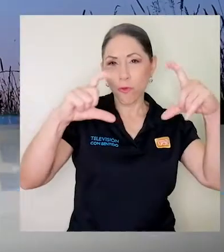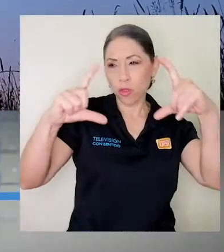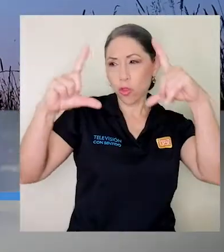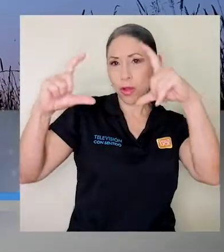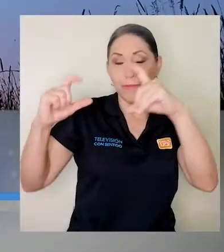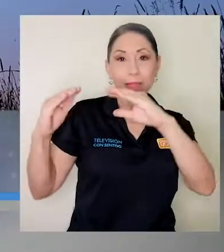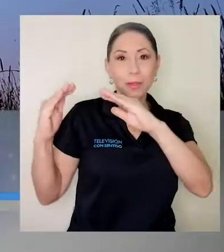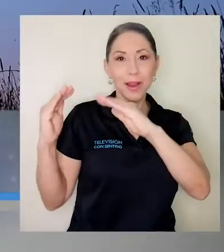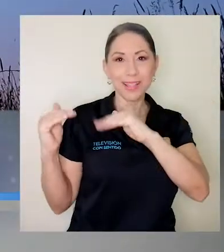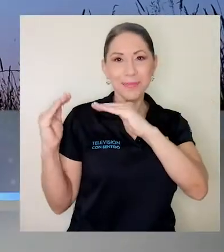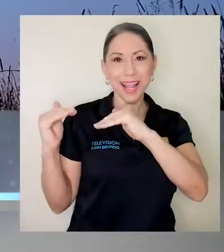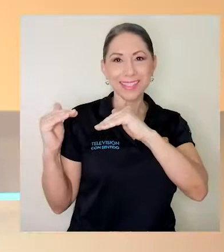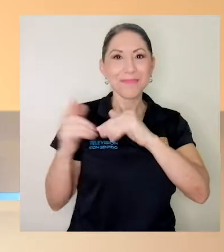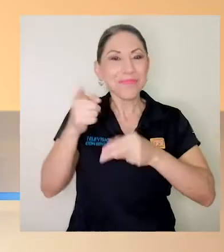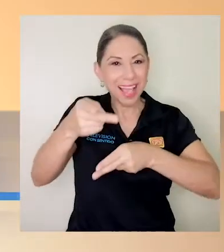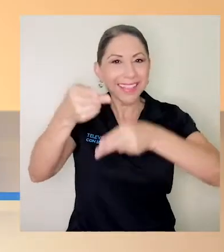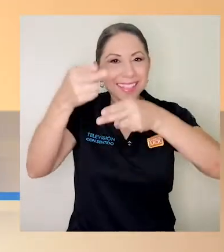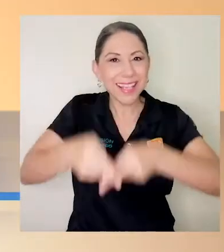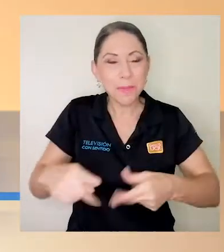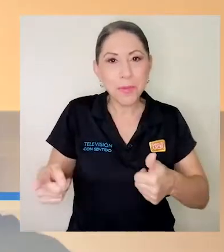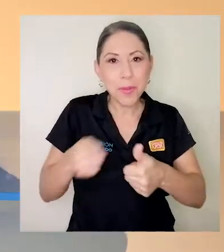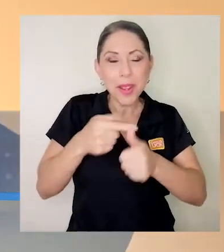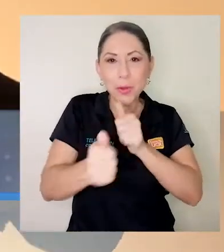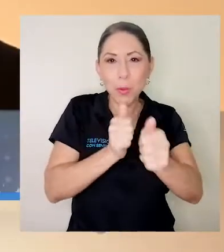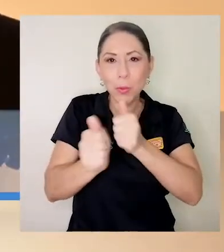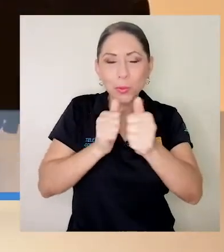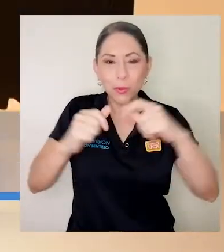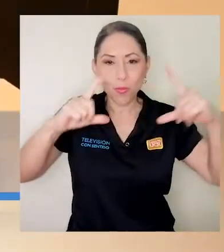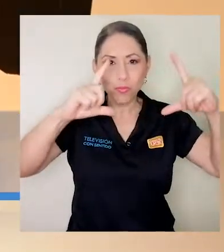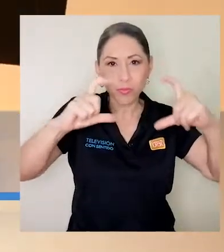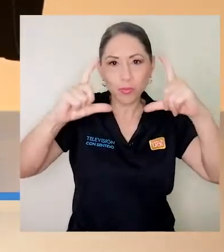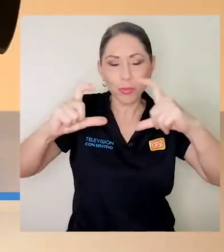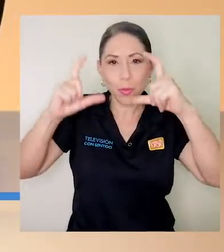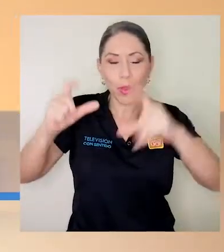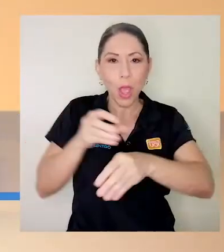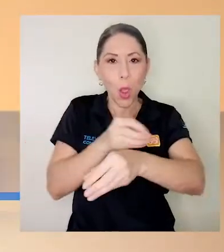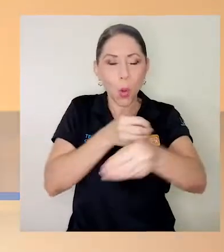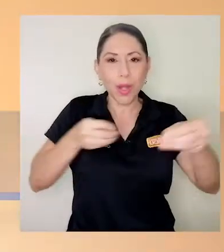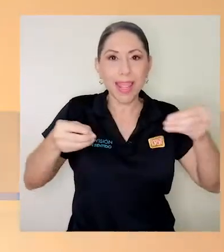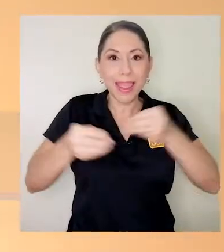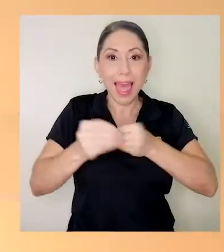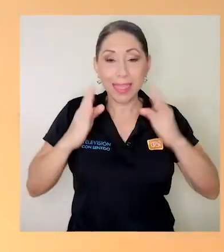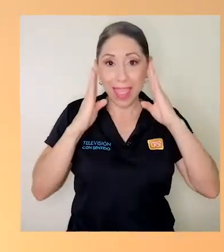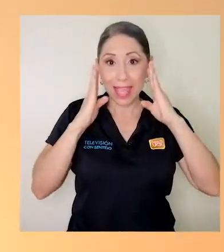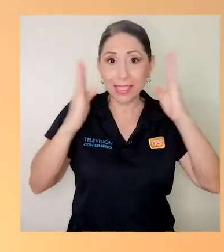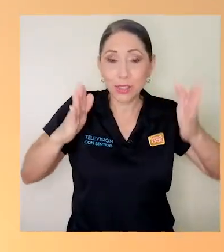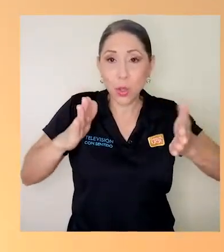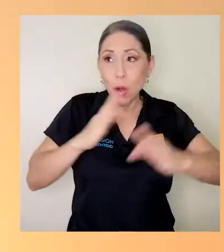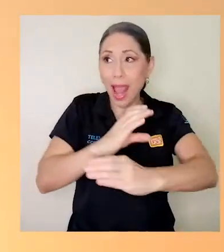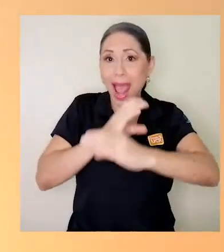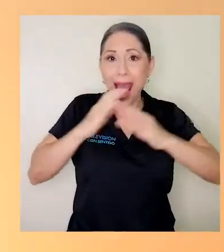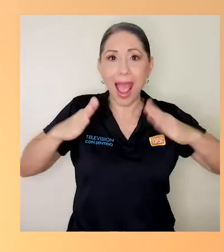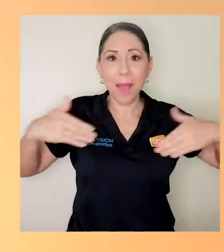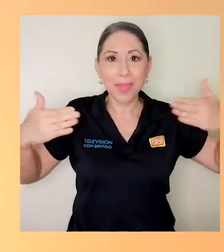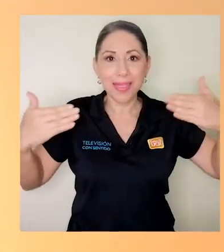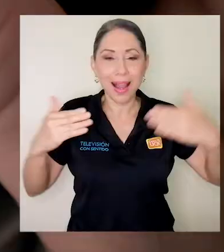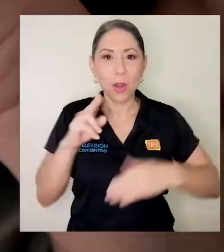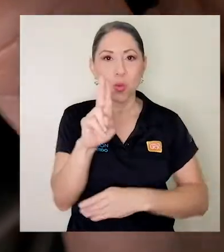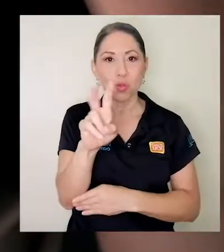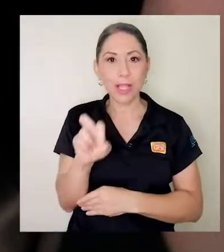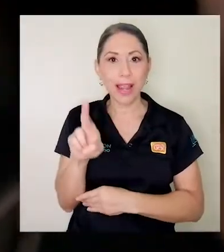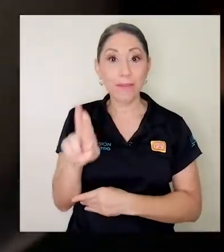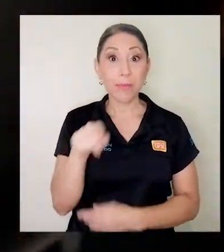Fotografiando la esperanza, así se llama el primer concurso fotográfico de la unidad de gestión ambiental de la UCR.